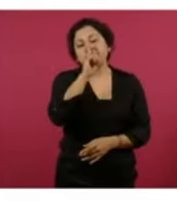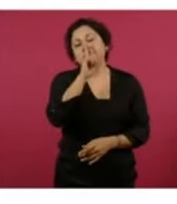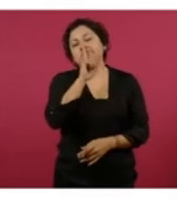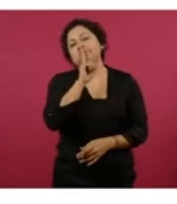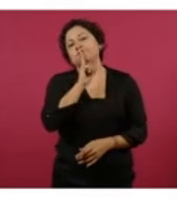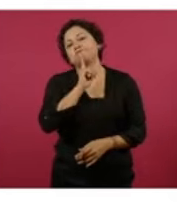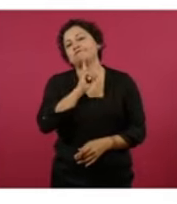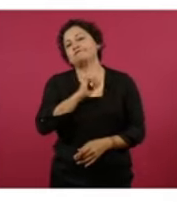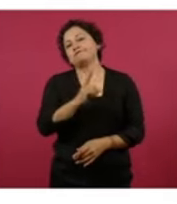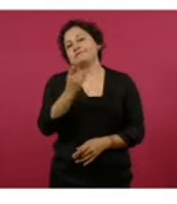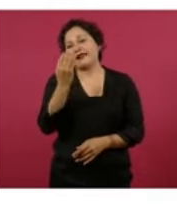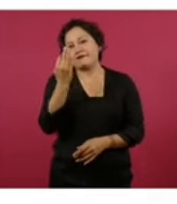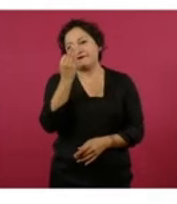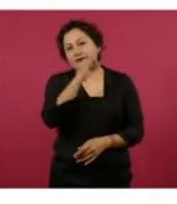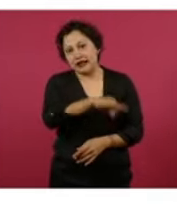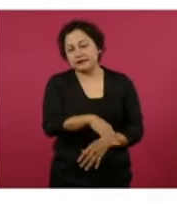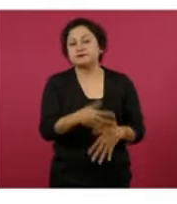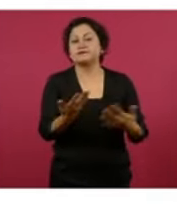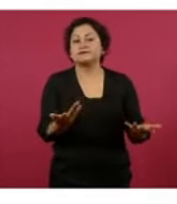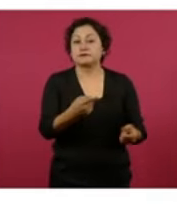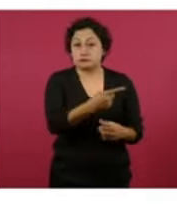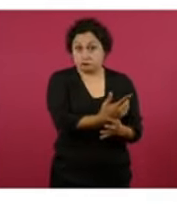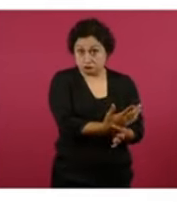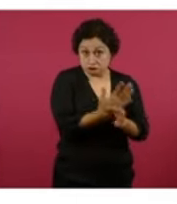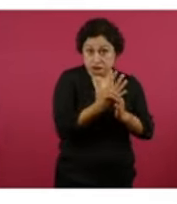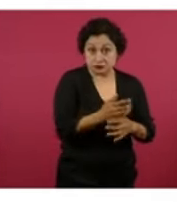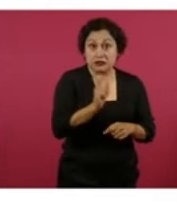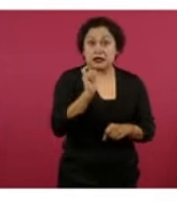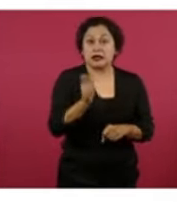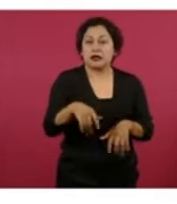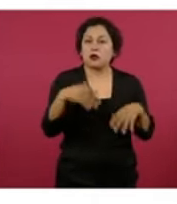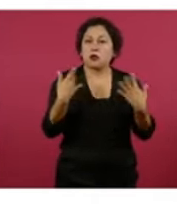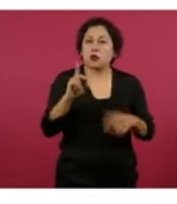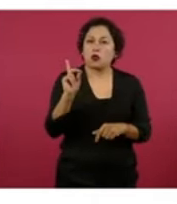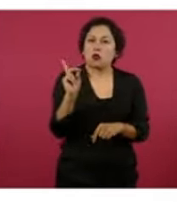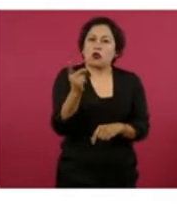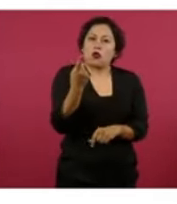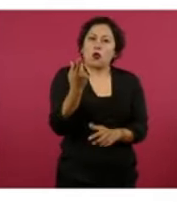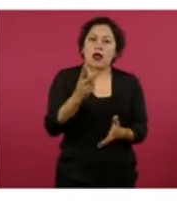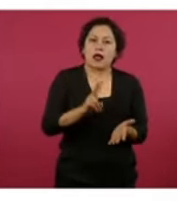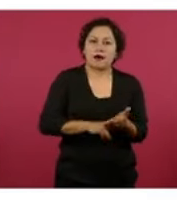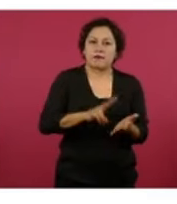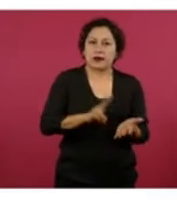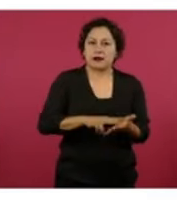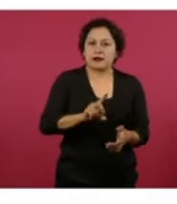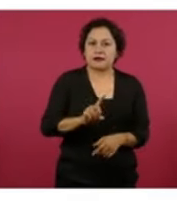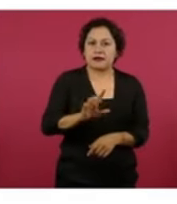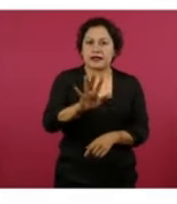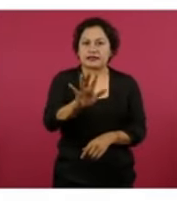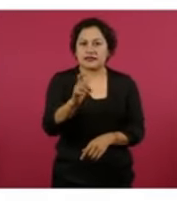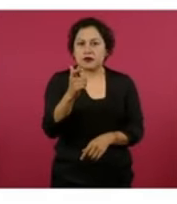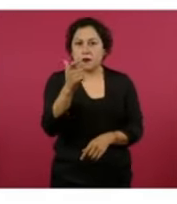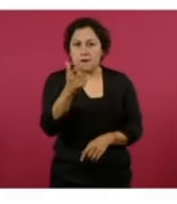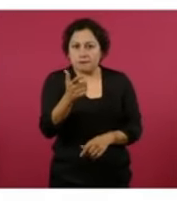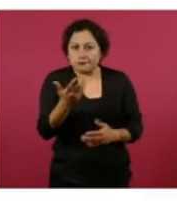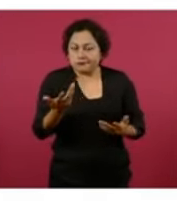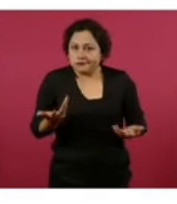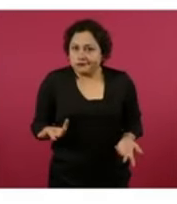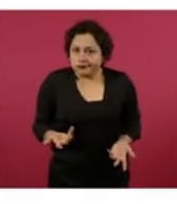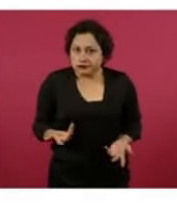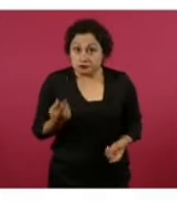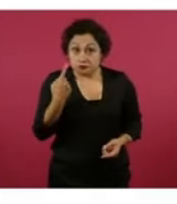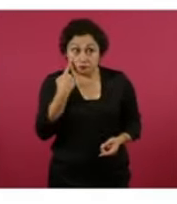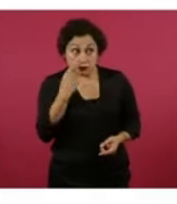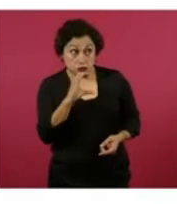peores crisis en México con el dólar a 35 pesos. Saludos a Chumé. Tampoco sucedió. La